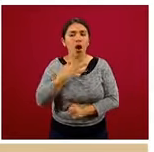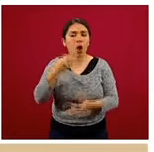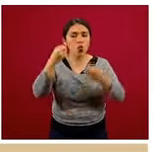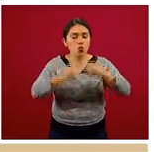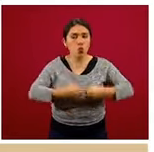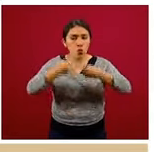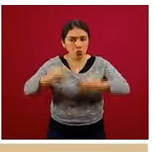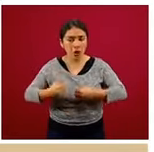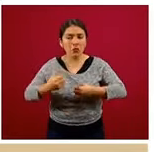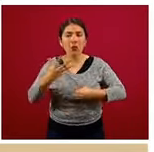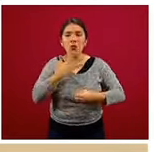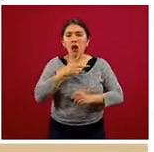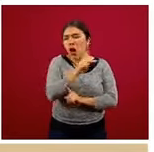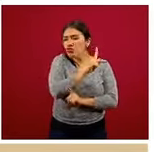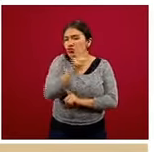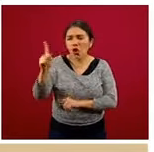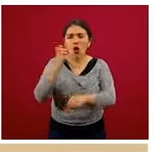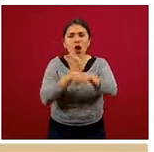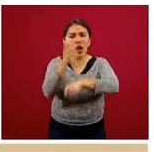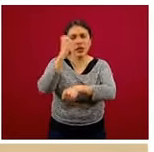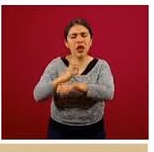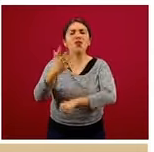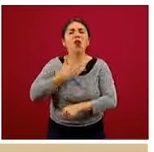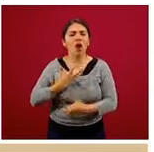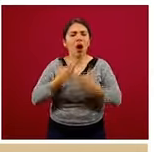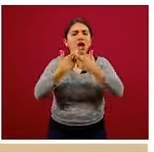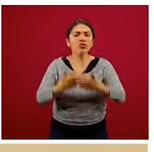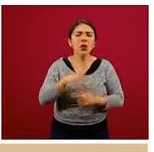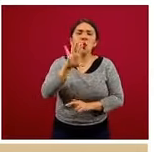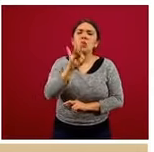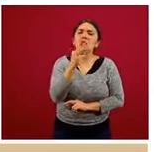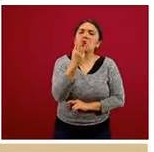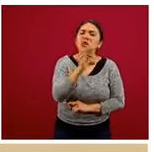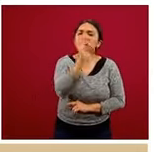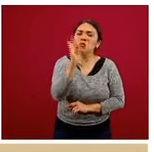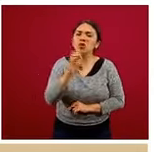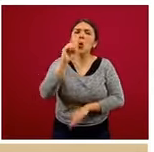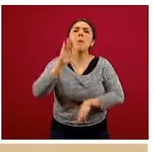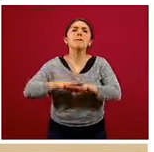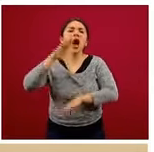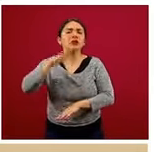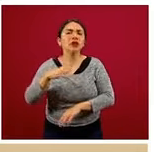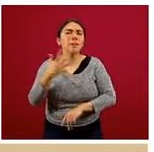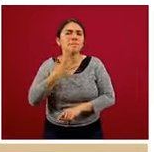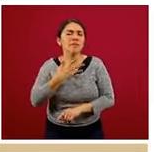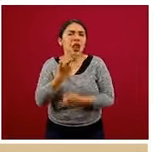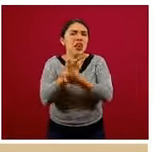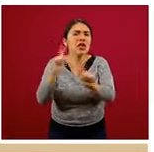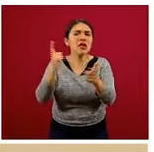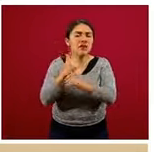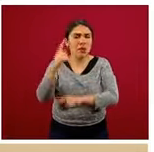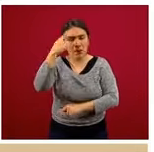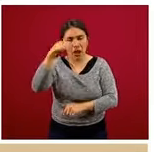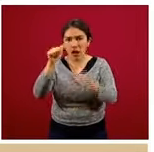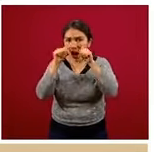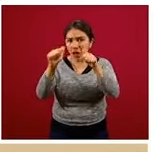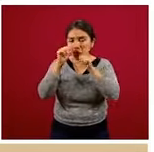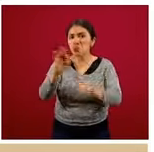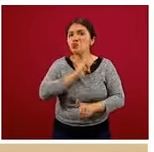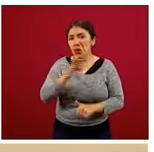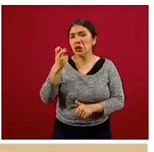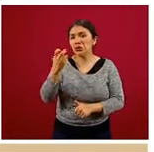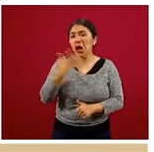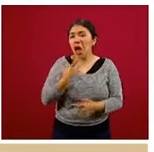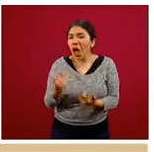Y al menos todas las entidades tienen cuarenta y tres por ciento o más de disponibilidad, llegando a ser este inclusive